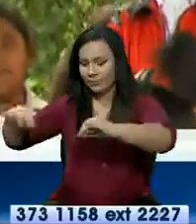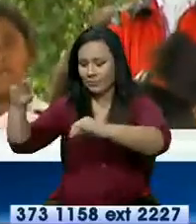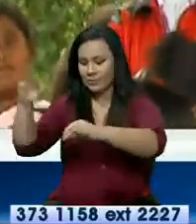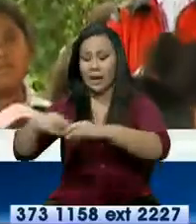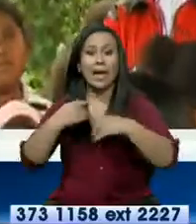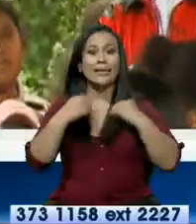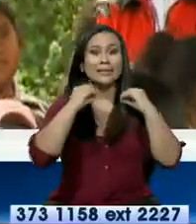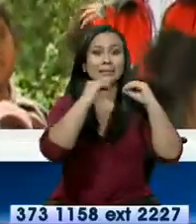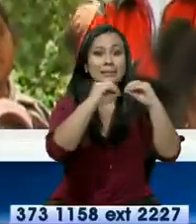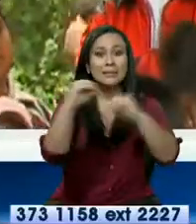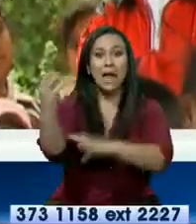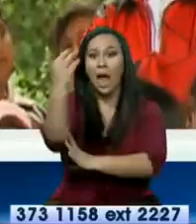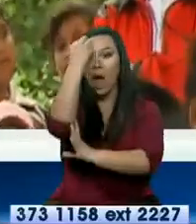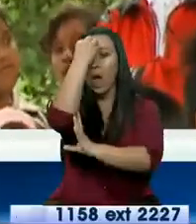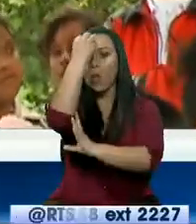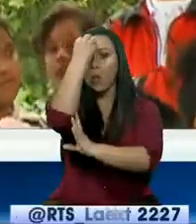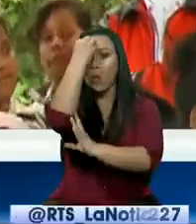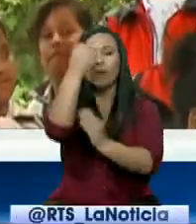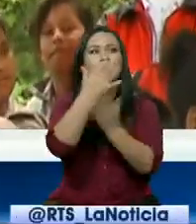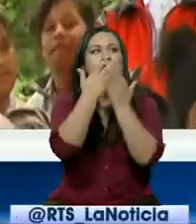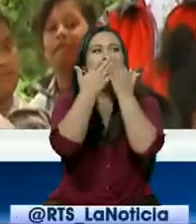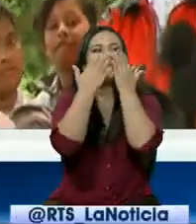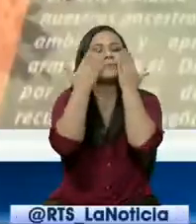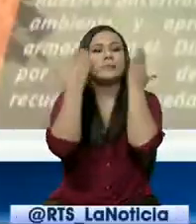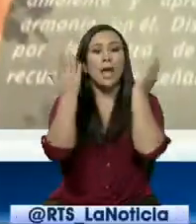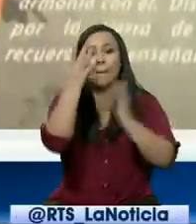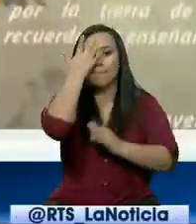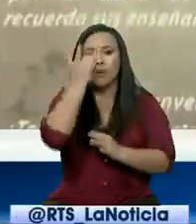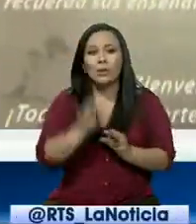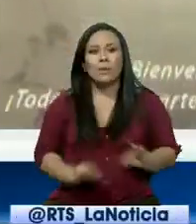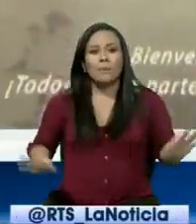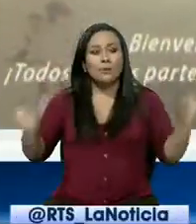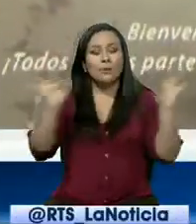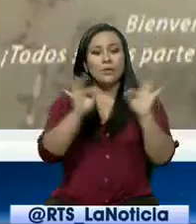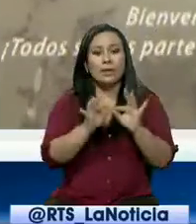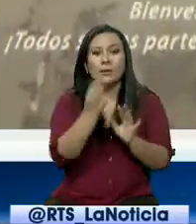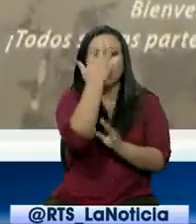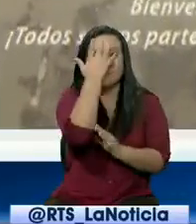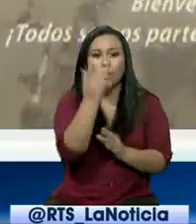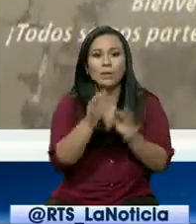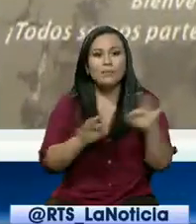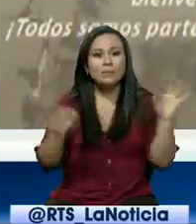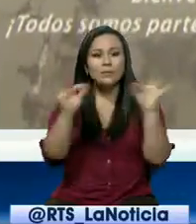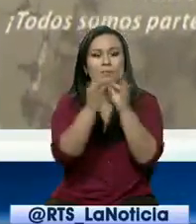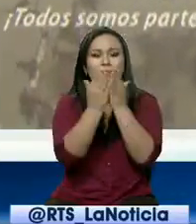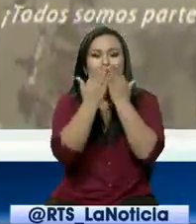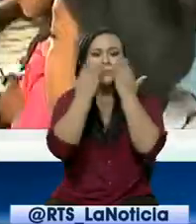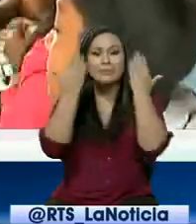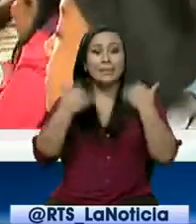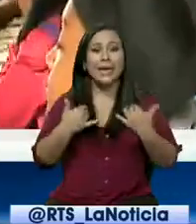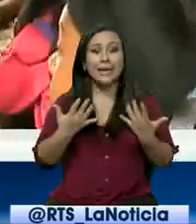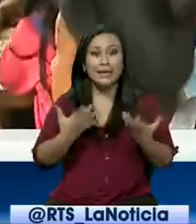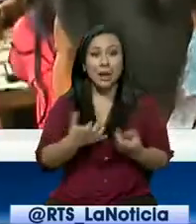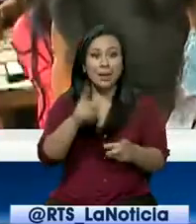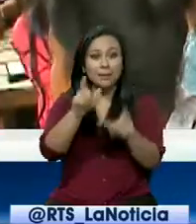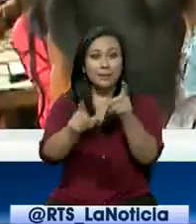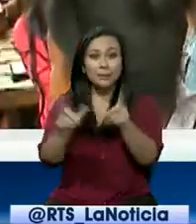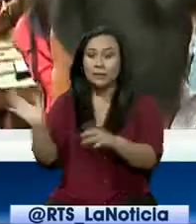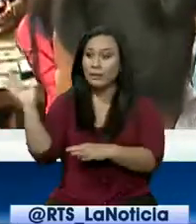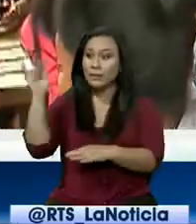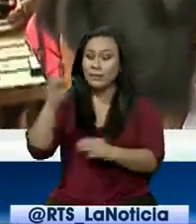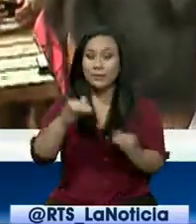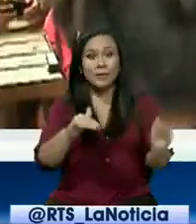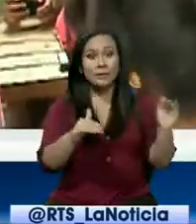educación y la interpretación ambiental. ¿Por qué realizamos eso? Porque nosotros queremos que las personas que vienen hacia acá